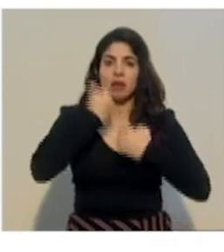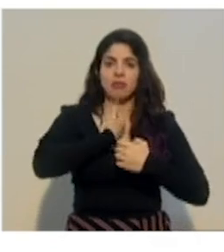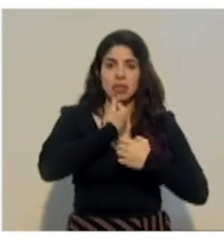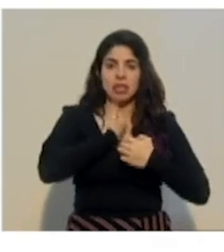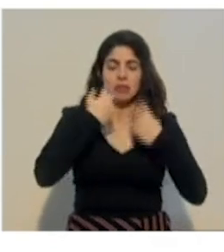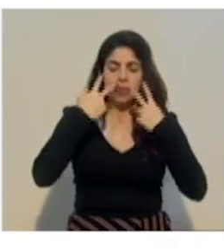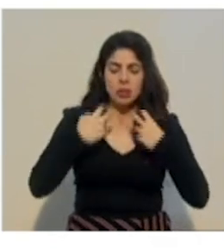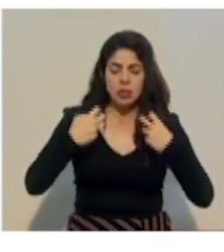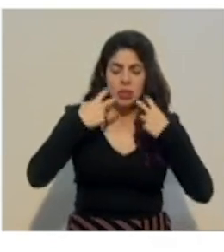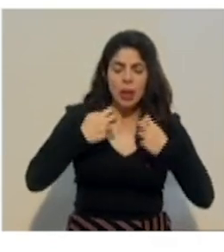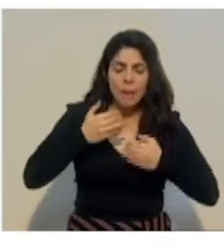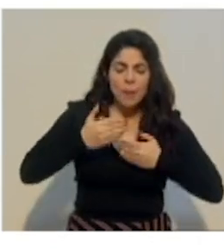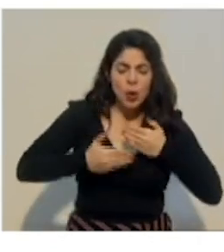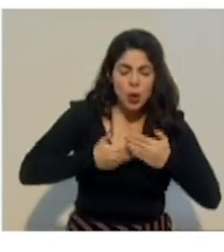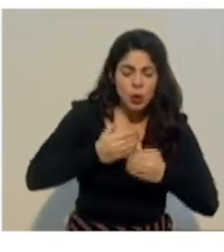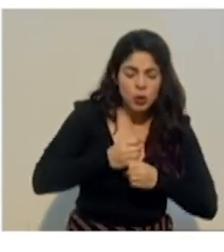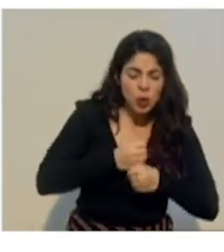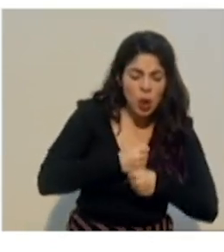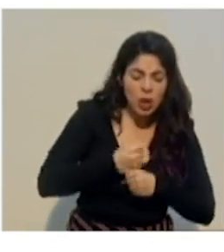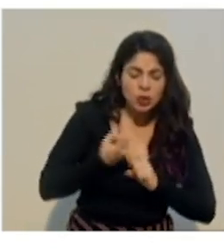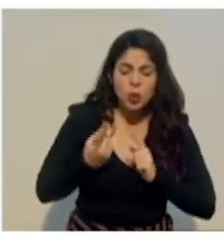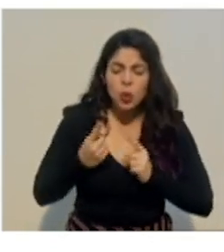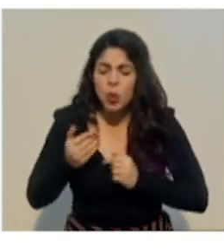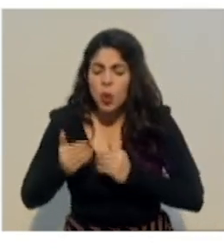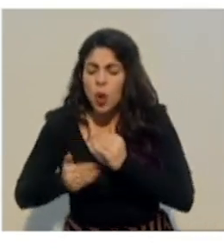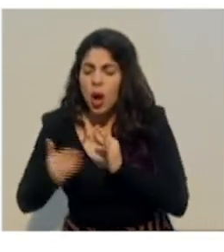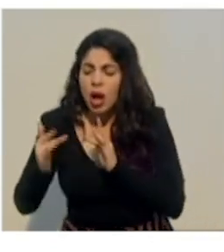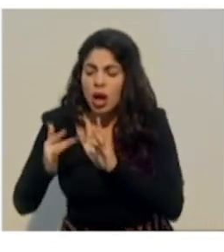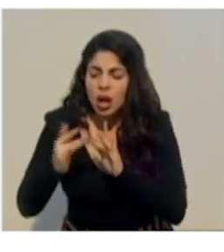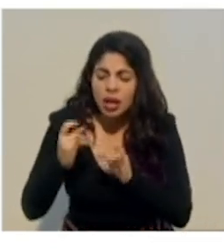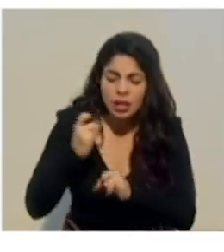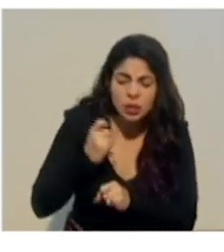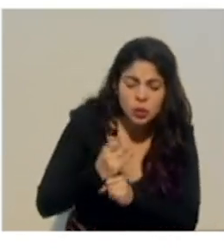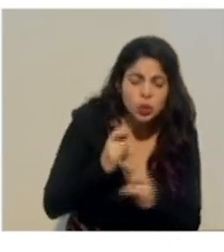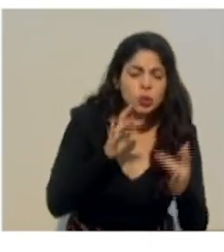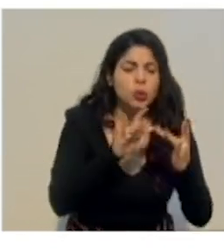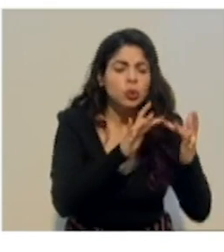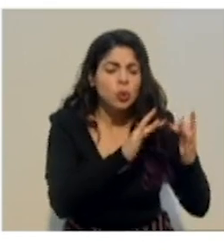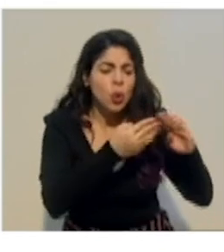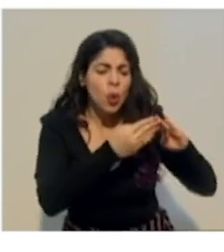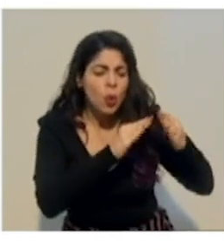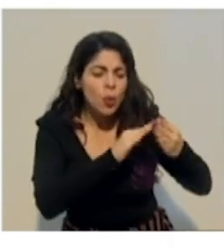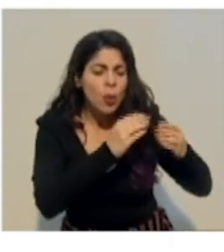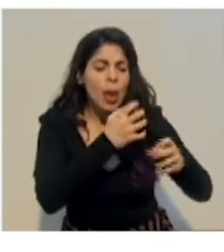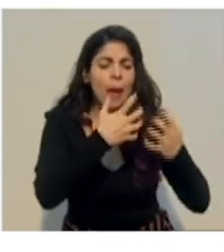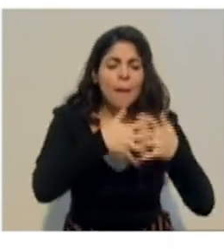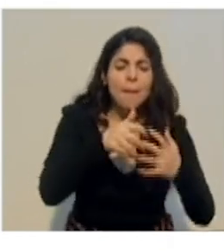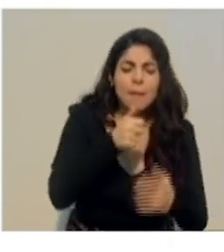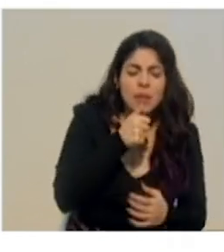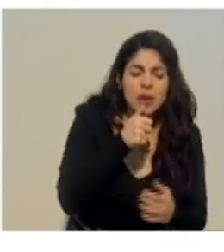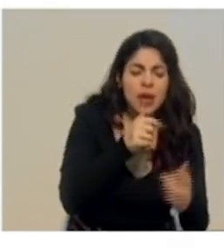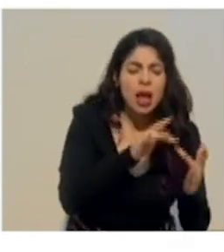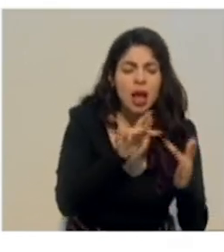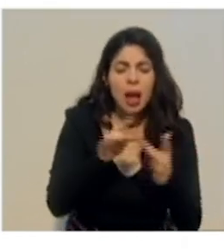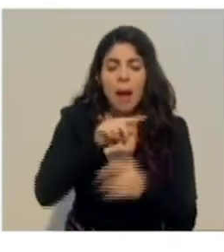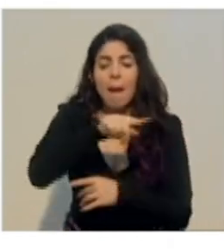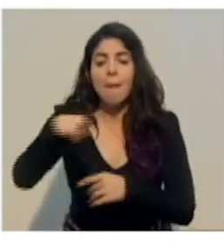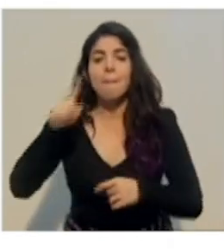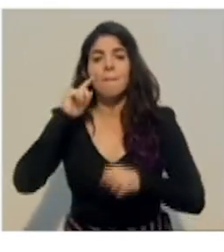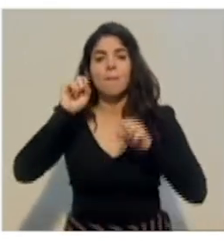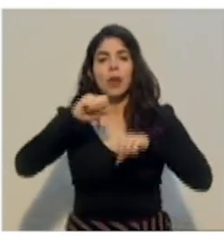estamos teniendo con las instituciones, con la comunidad y con la empresa privada, para tratar de generar procesos de mejora